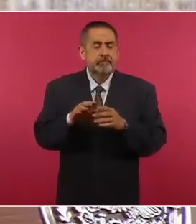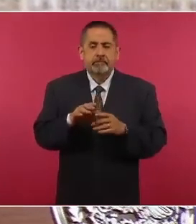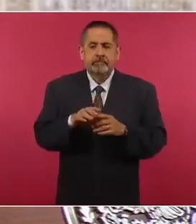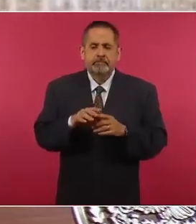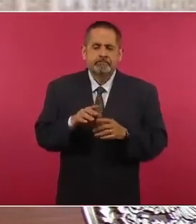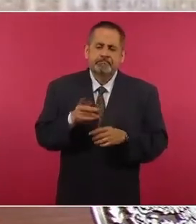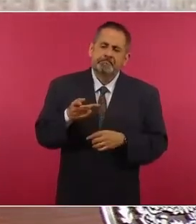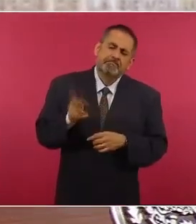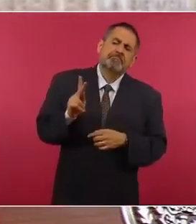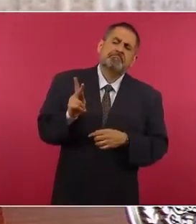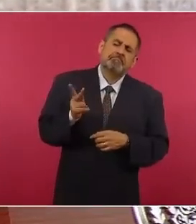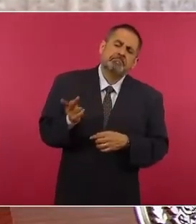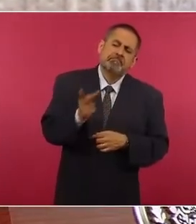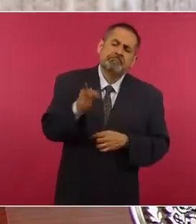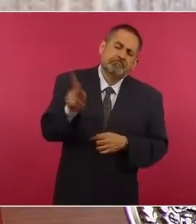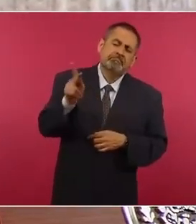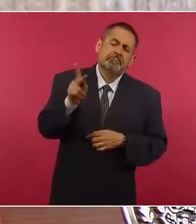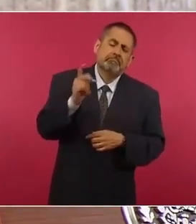fíjense,